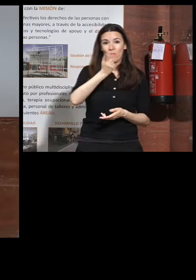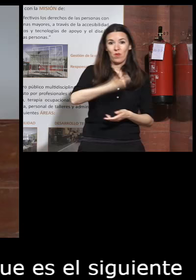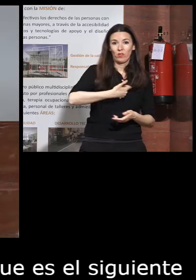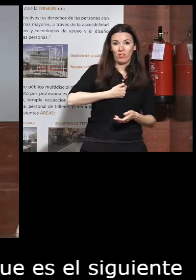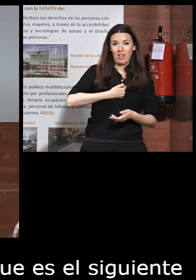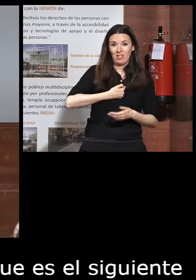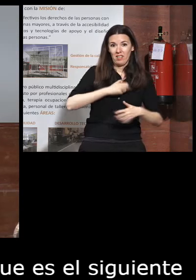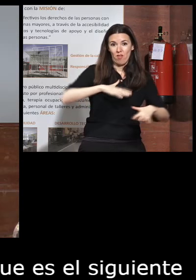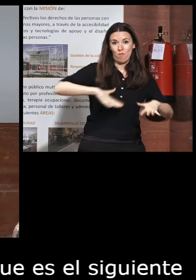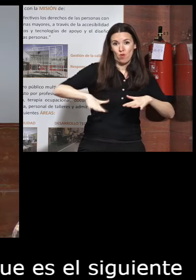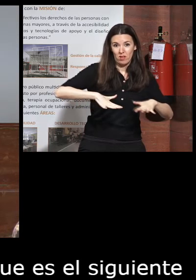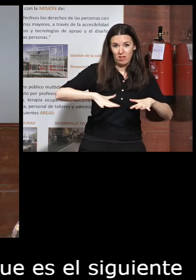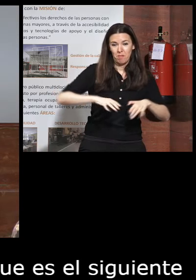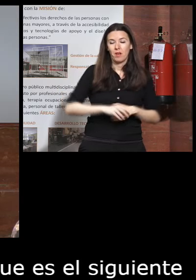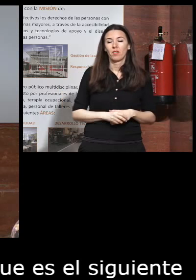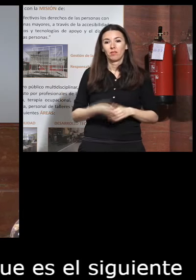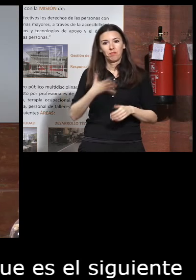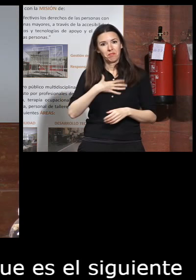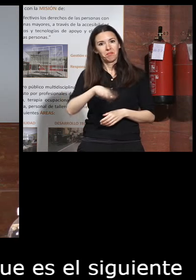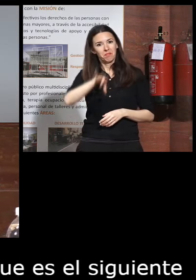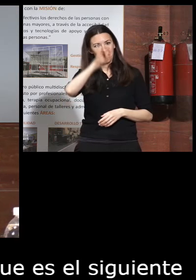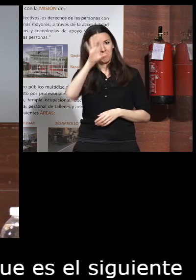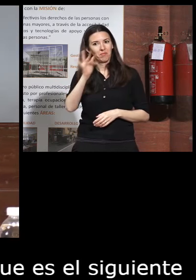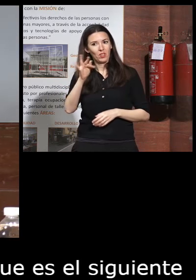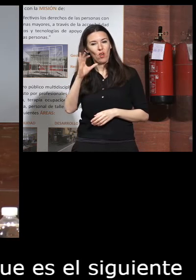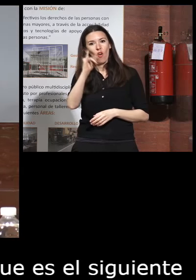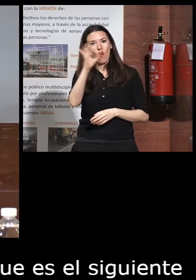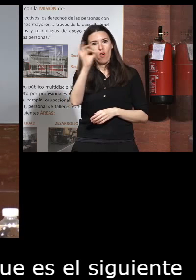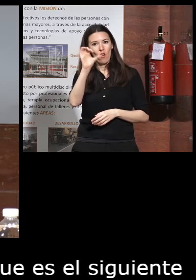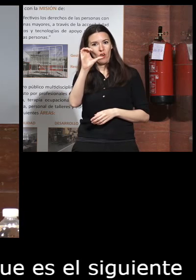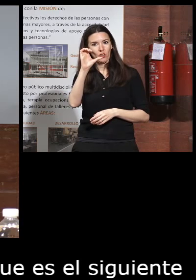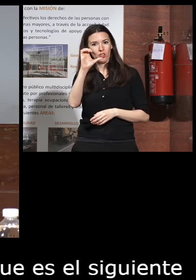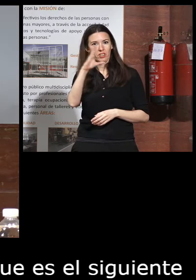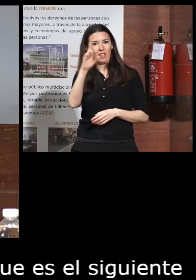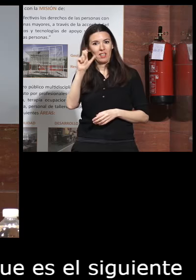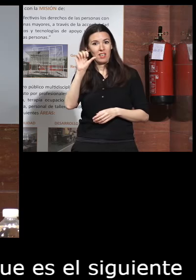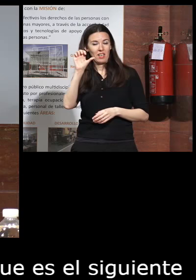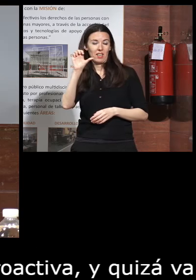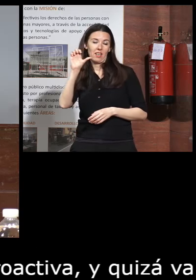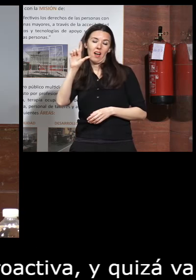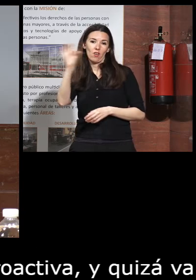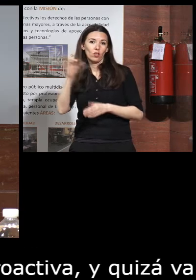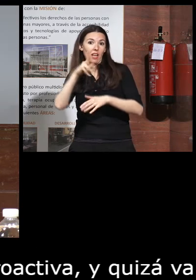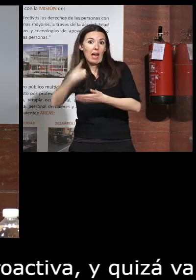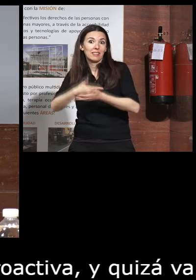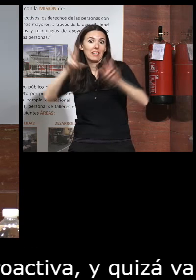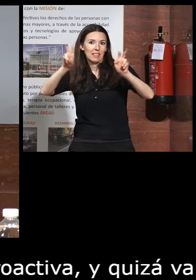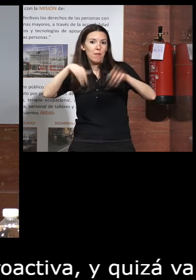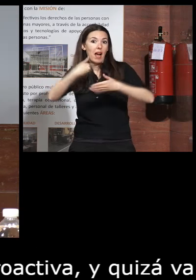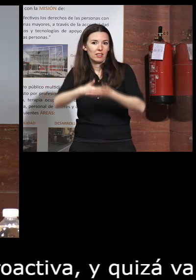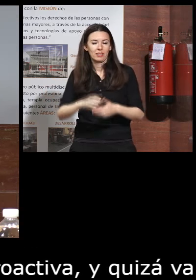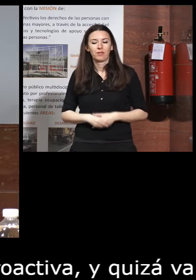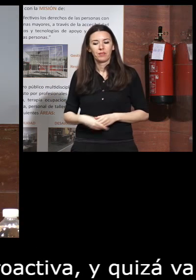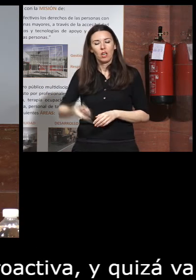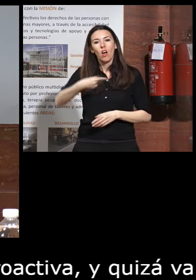proactiva y quizás va a sorprender positivamente a José Carlos donde llega este tema lo que hemos